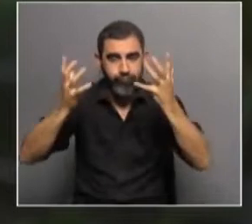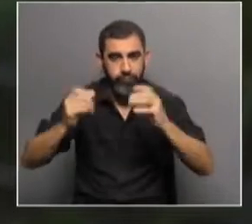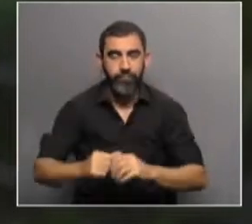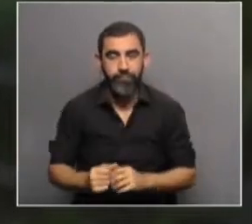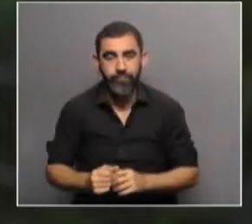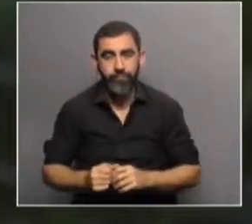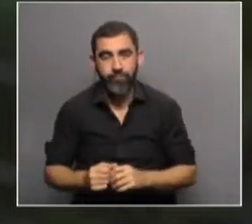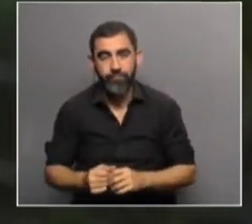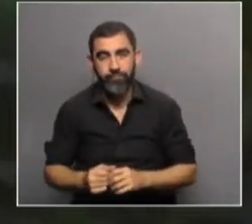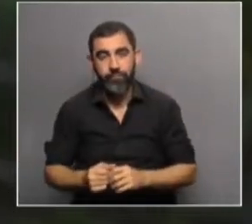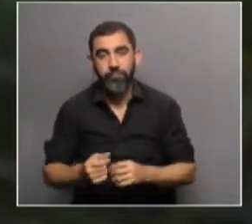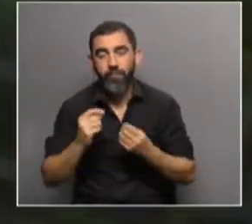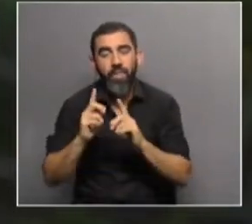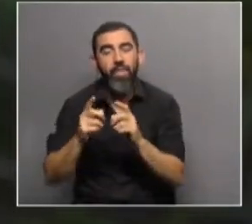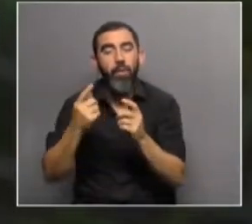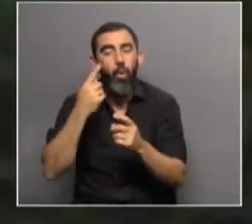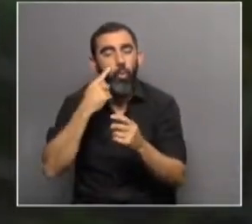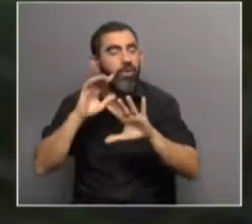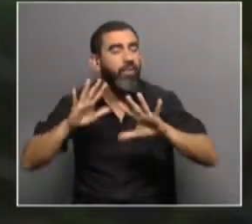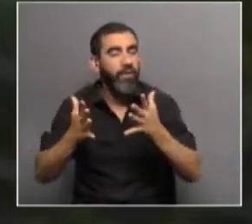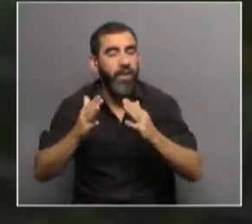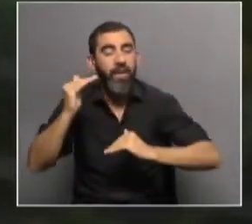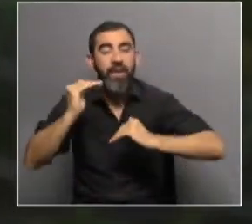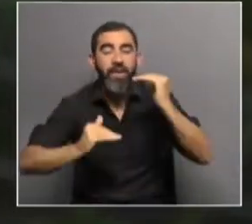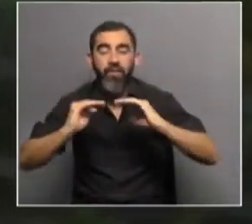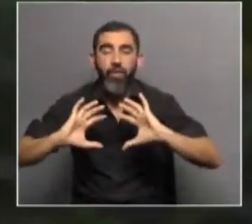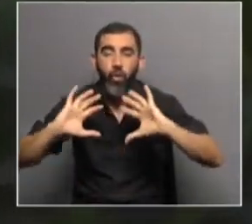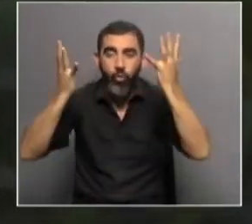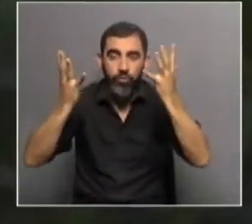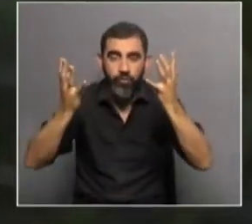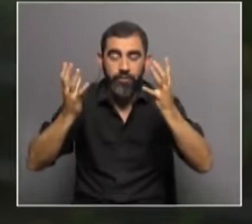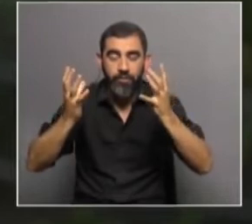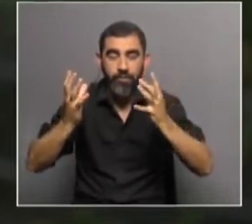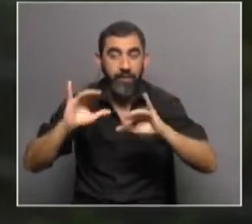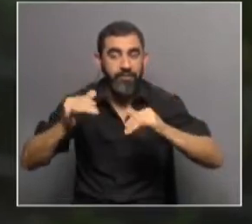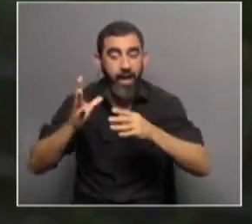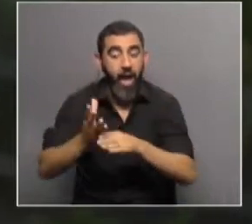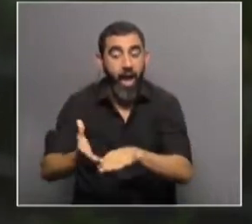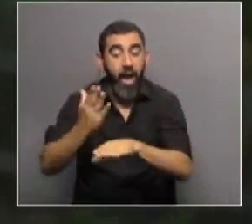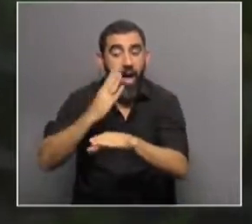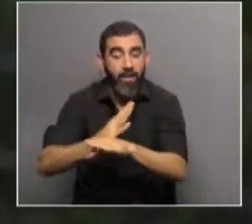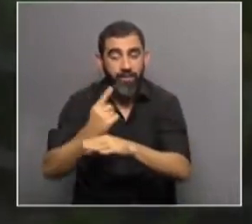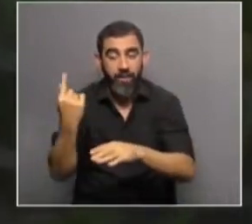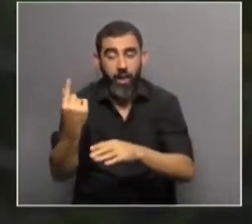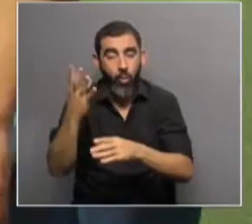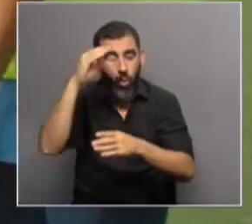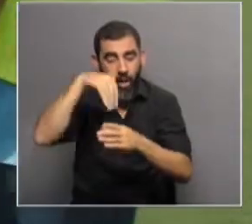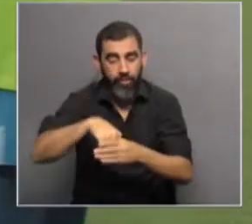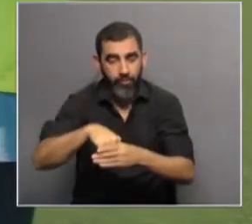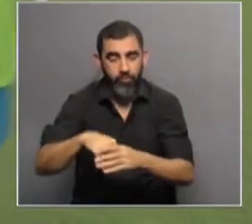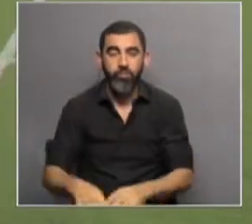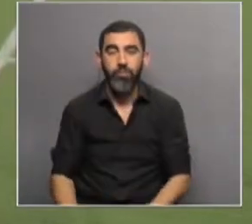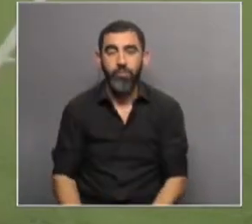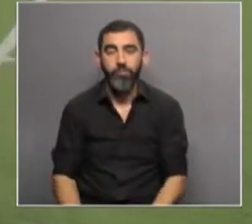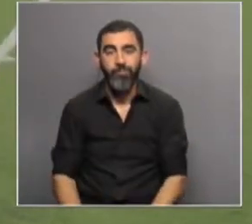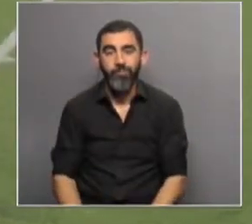Entonces, ¿qué deberíamos conocer? El nivel de agresividad rasgo es lo que ya viene dado de antemano de parte del deportista.